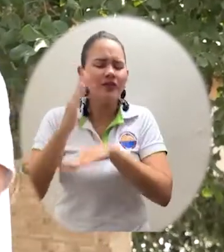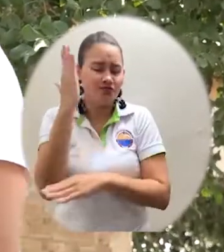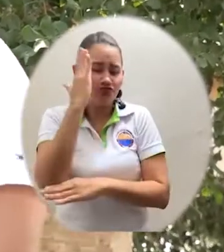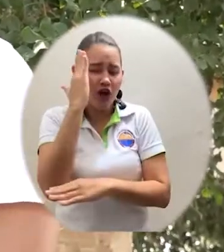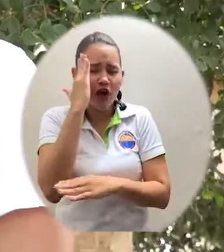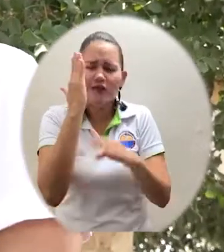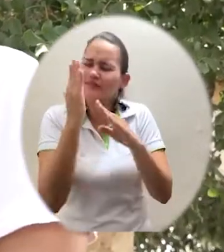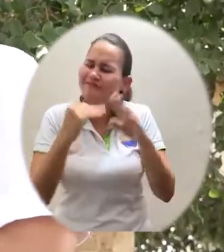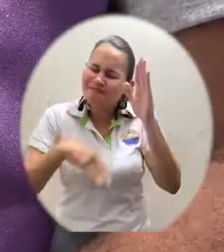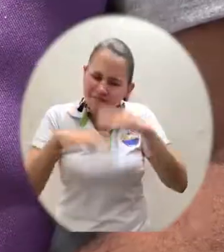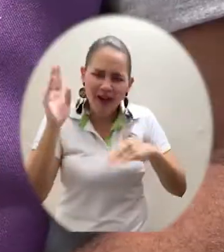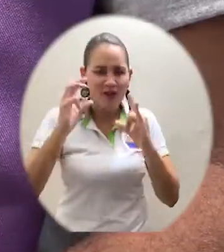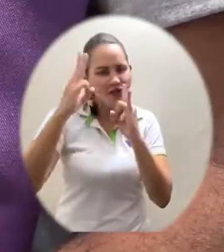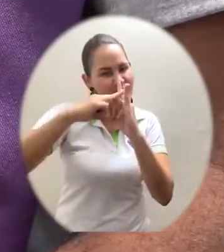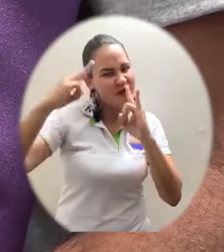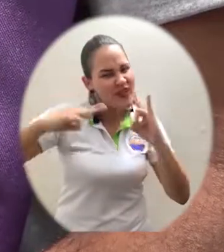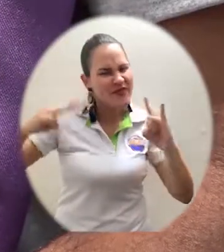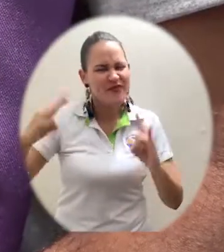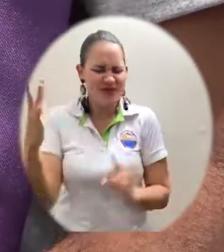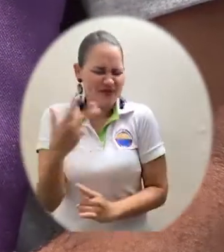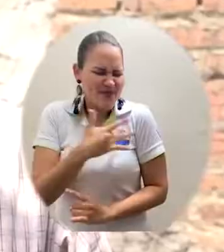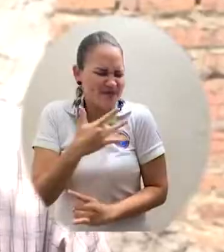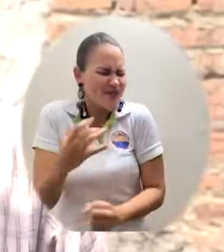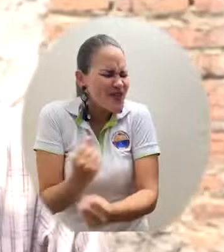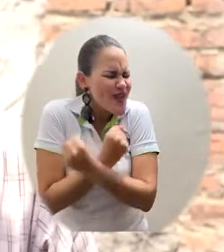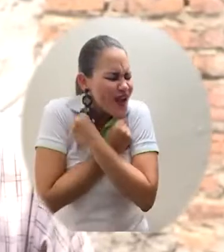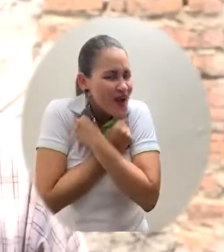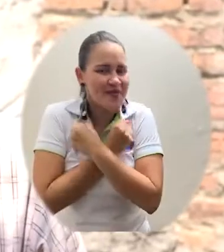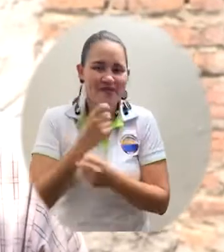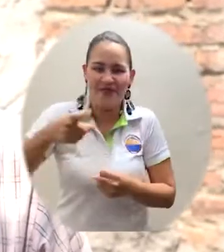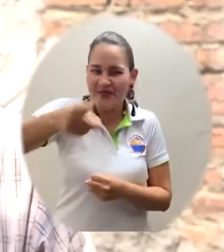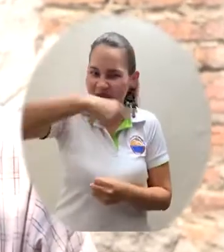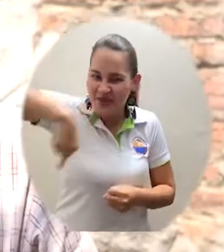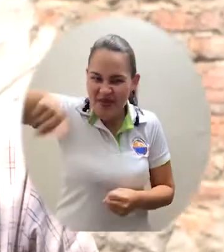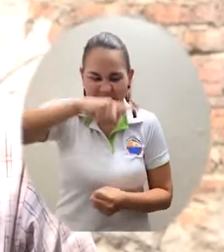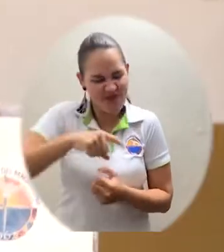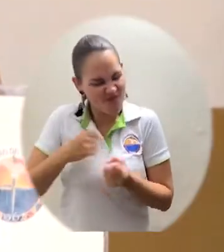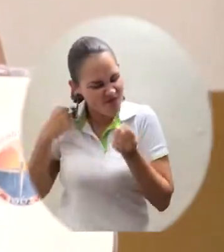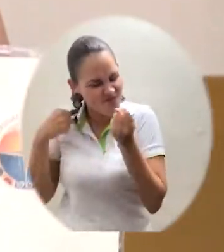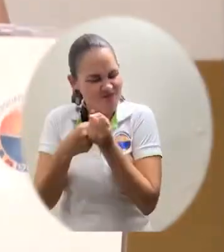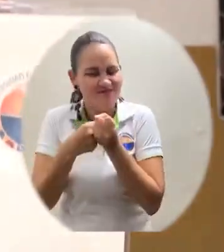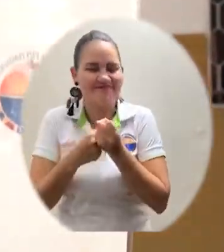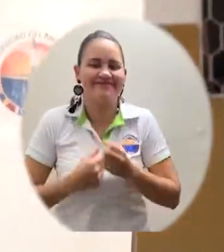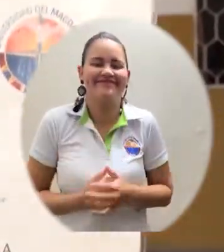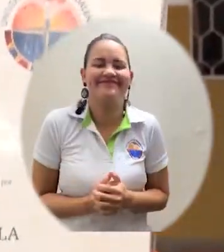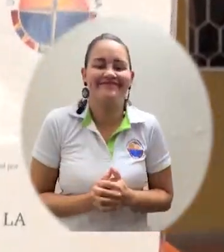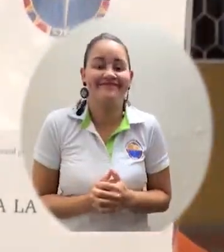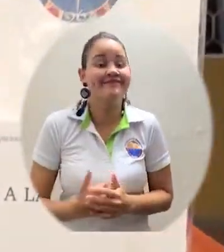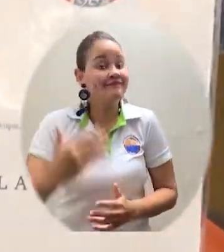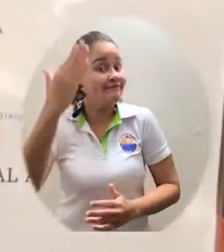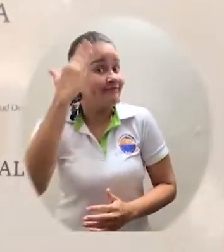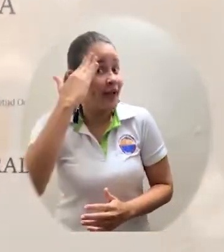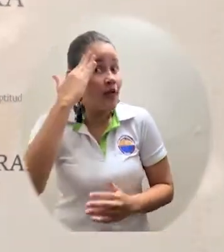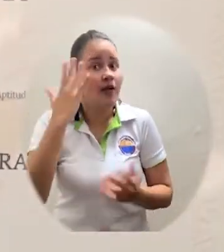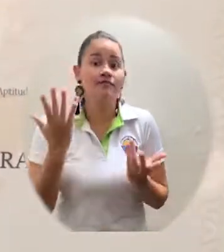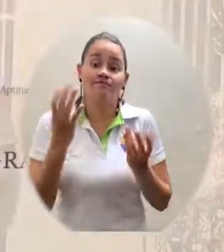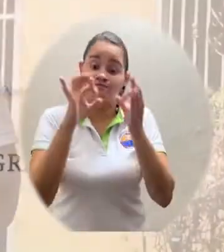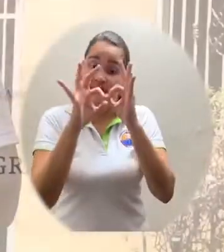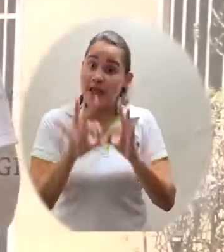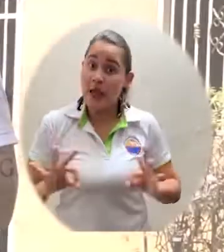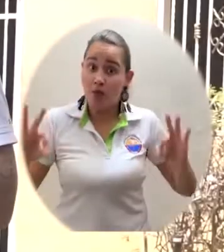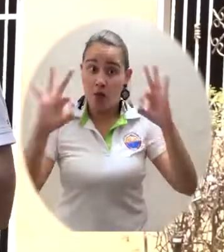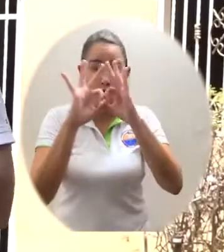para resaltar lo importante que es para la institución que las familias y los egresados sientan que la universidad está con ellos.